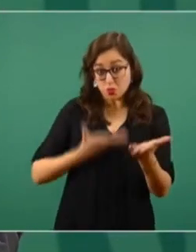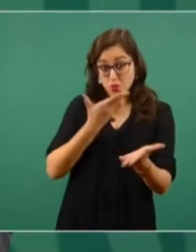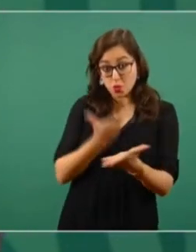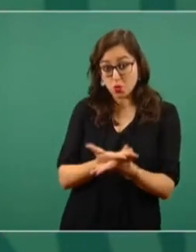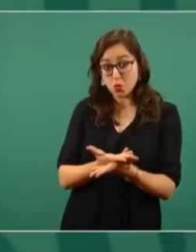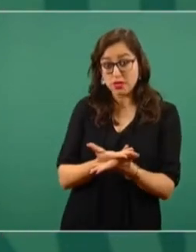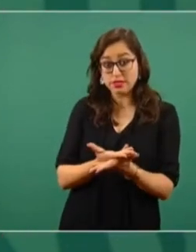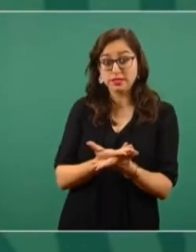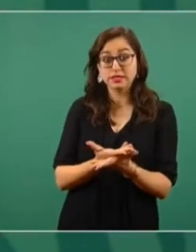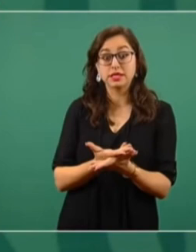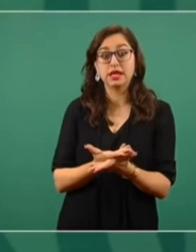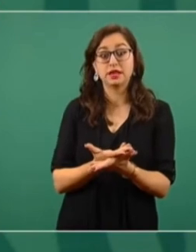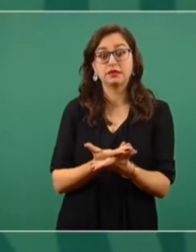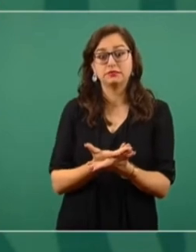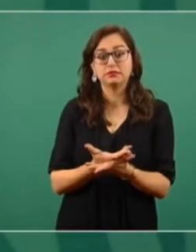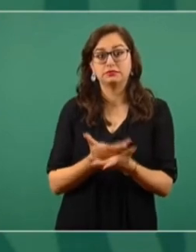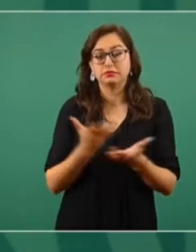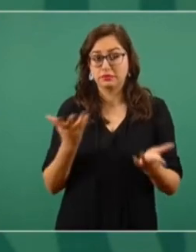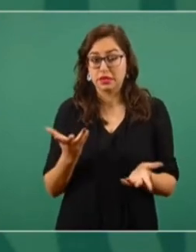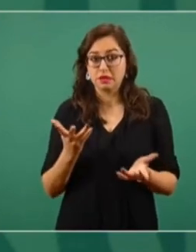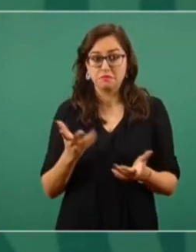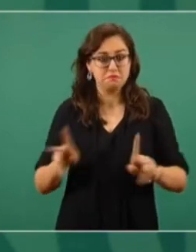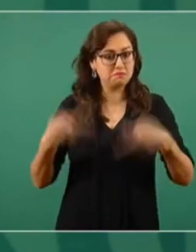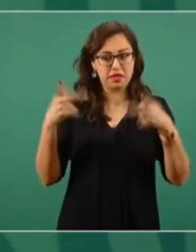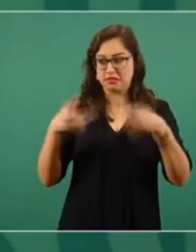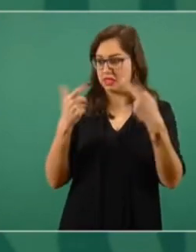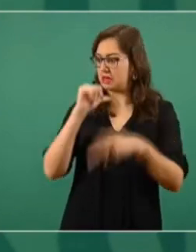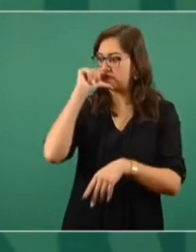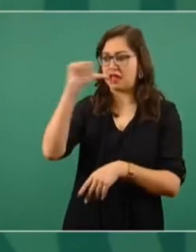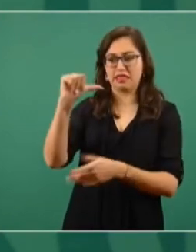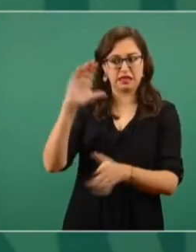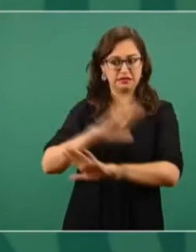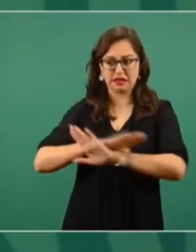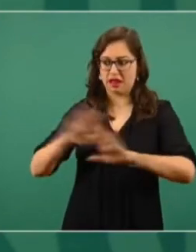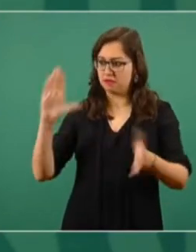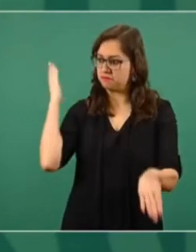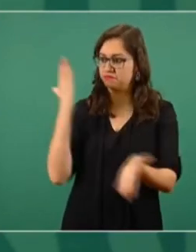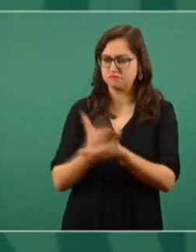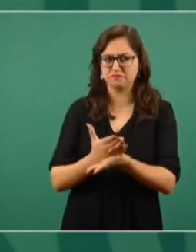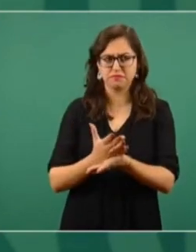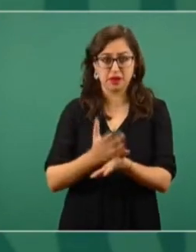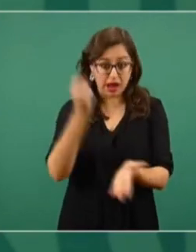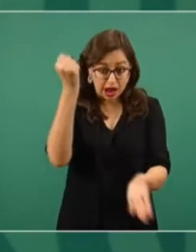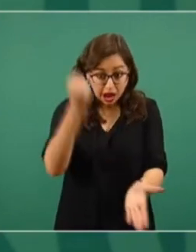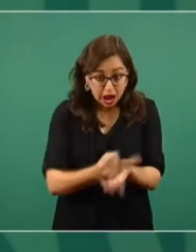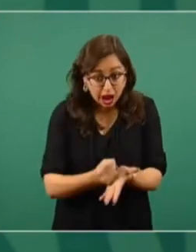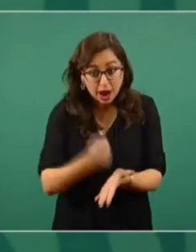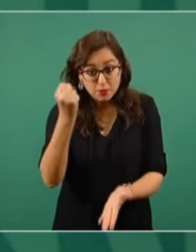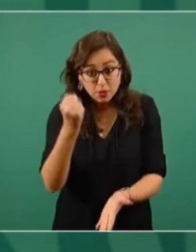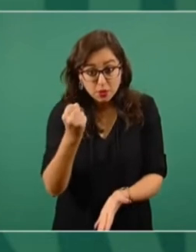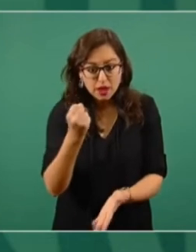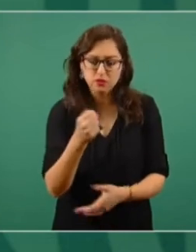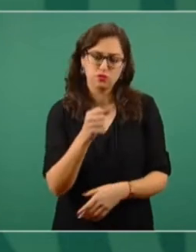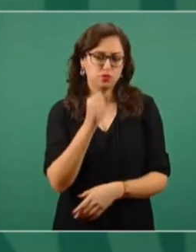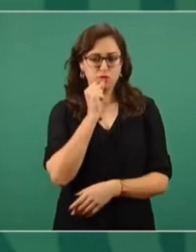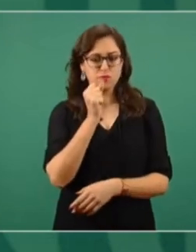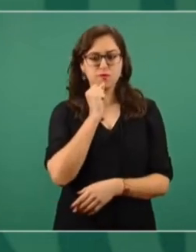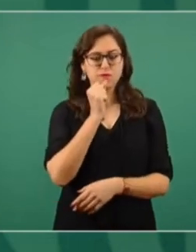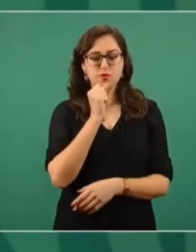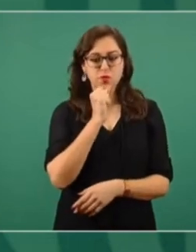aprobada, eso no significa que se haya cancelado.